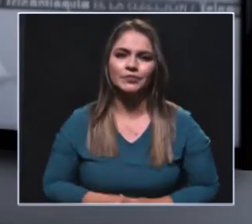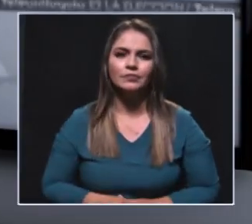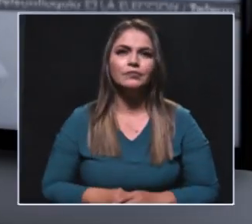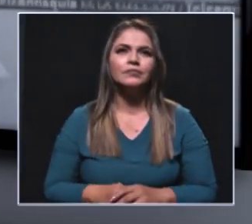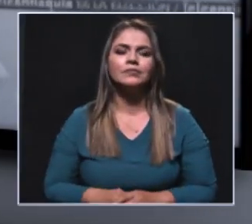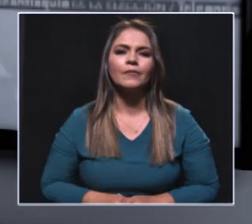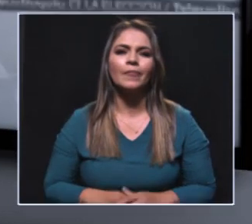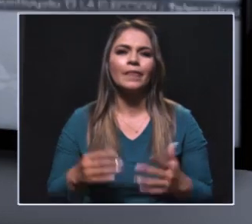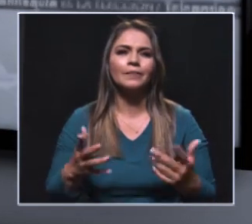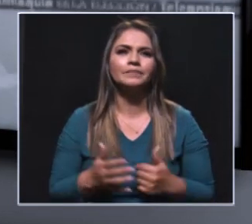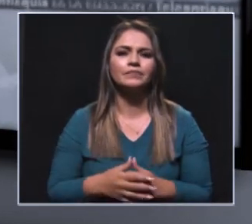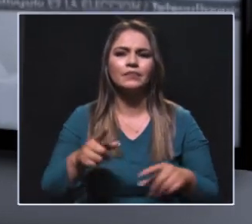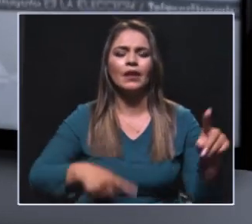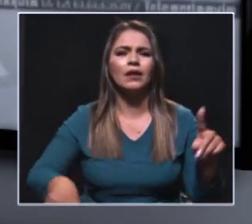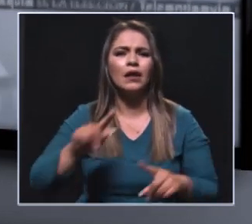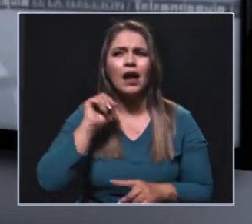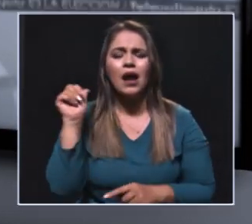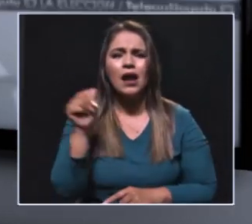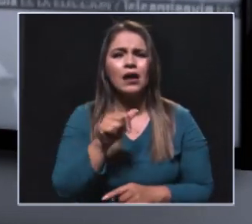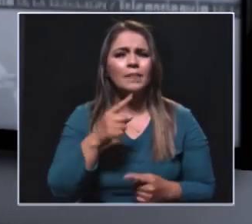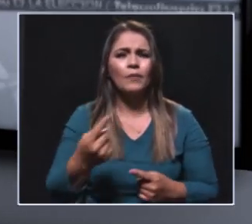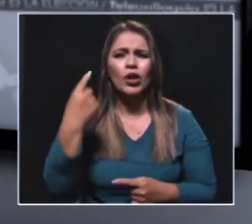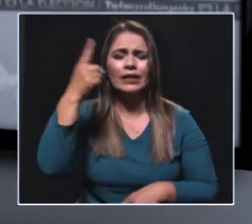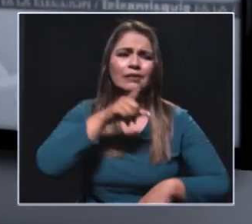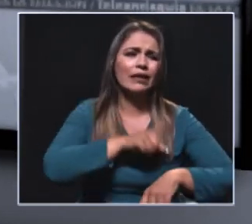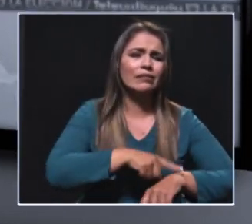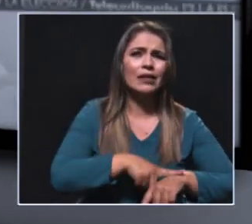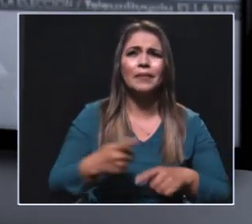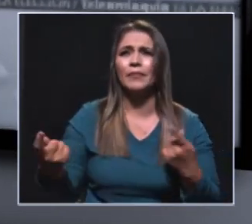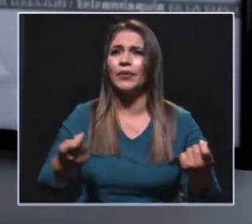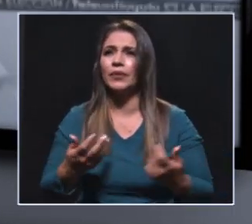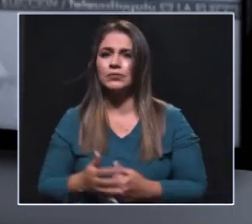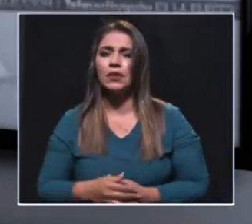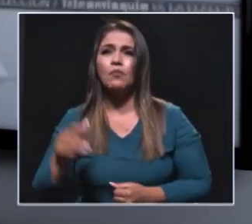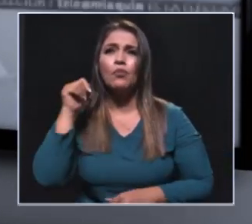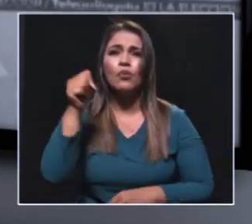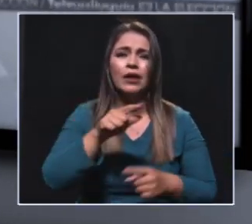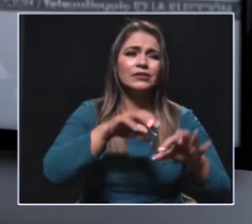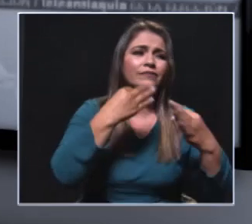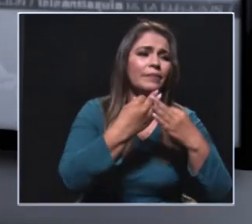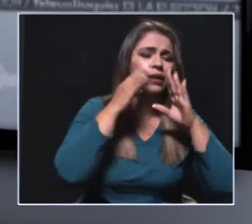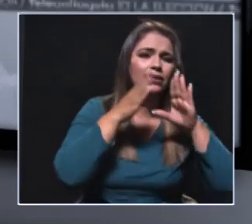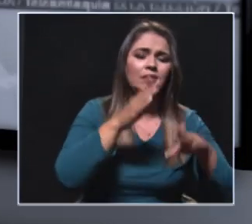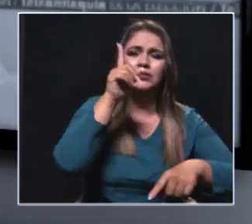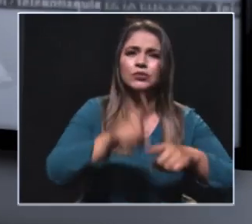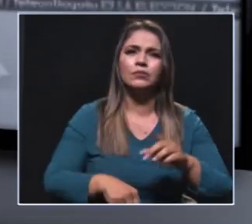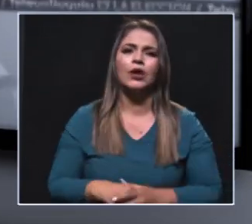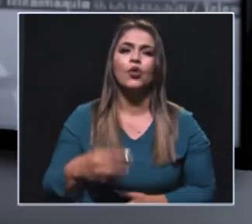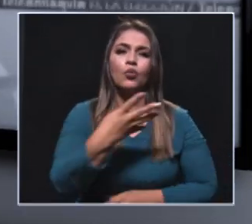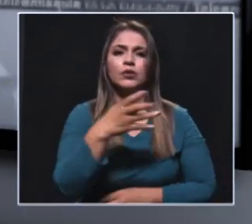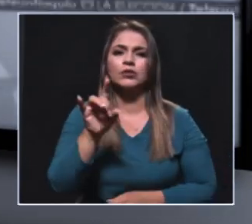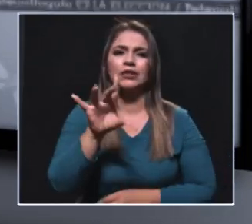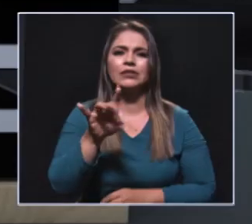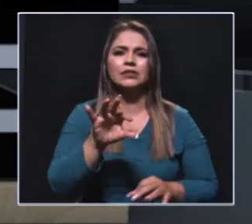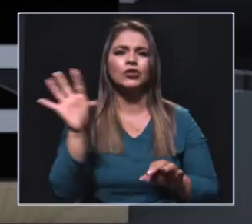para contar algo del imaginario que hay, de que la política es tan demandante en tiempo, que las mujeres no pueden tener familia en atenderlas. De las 415,